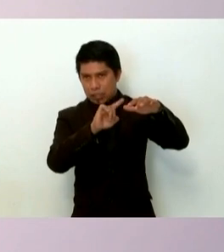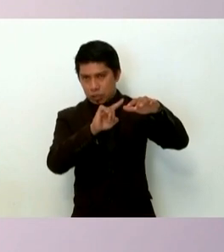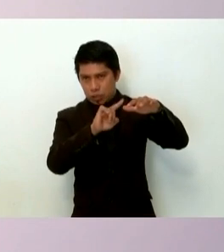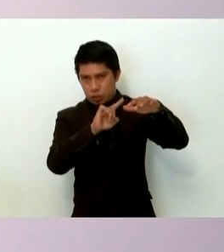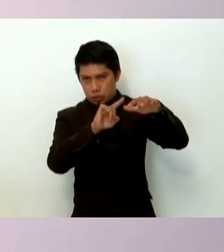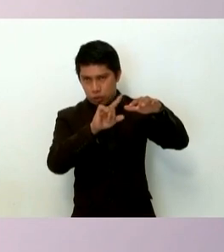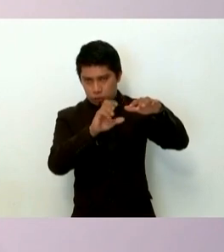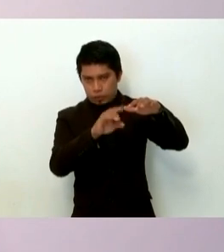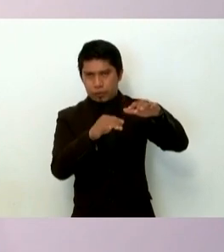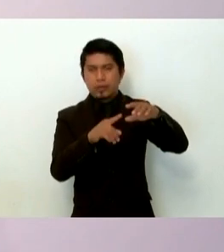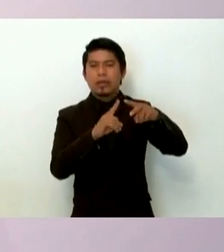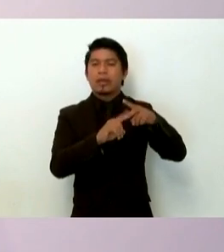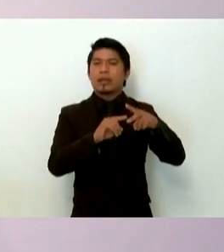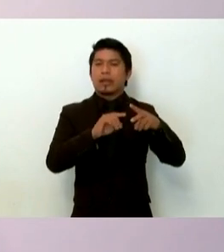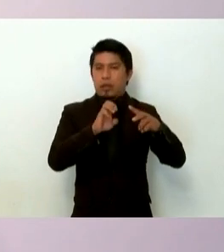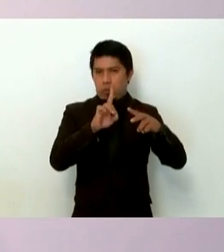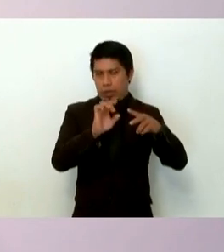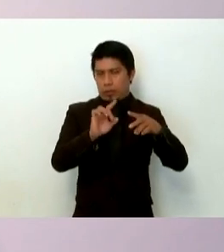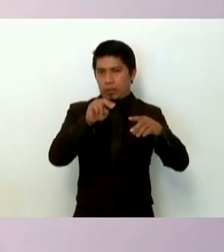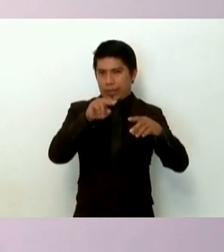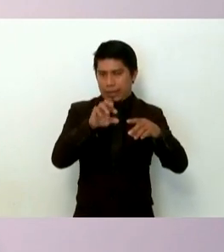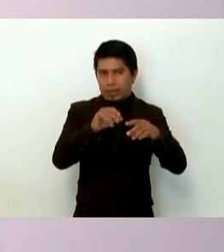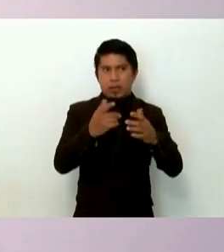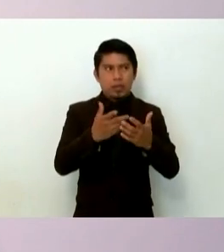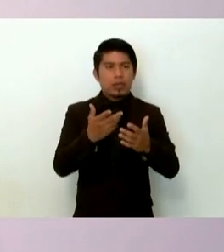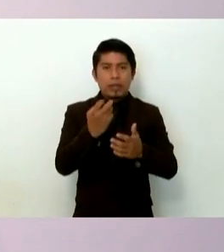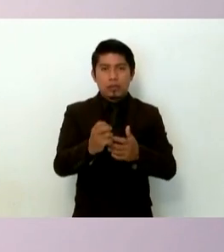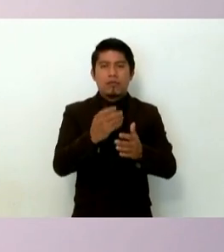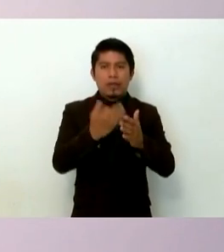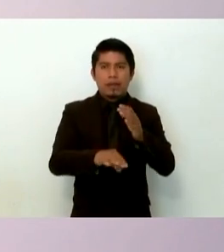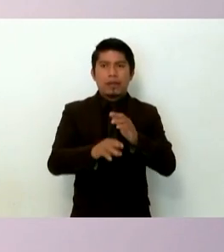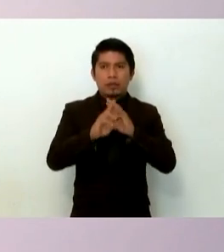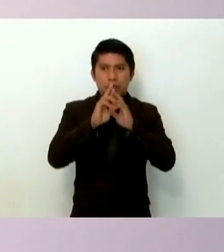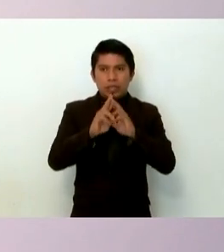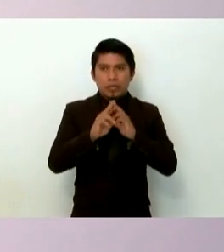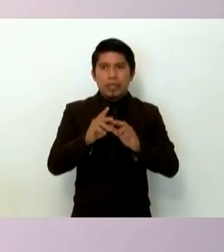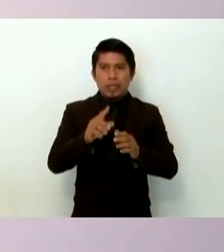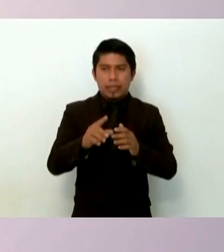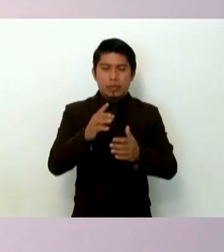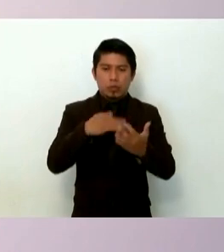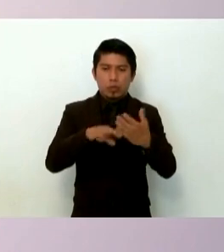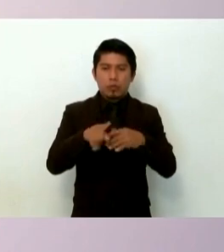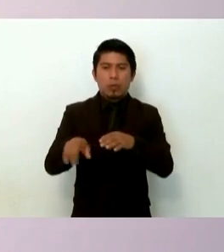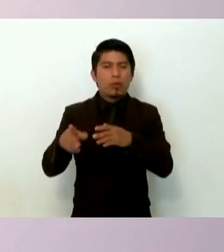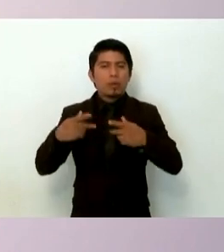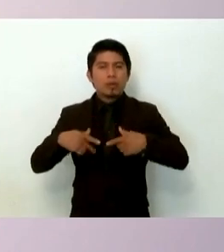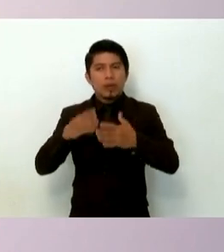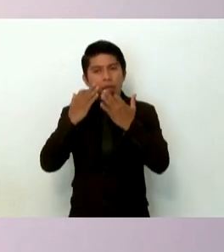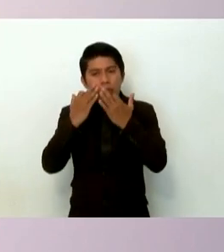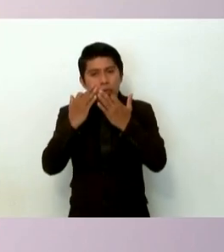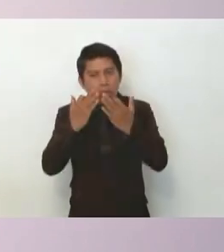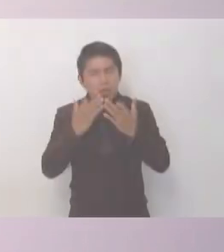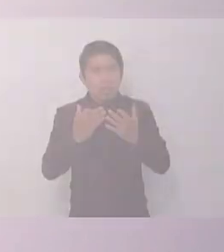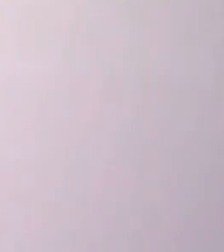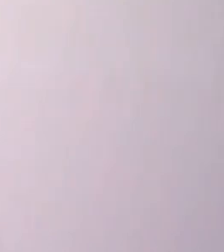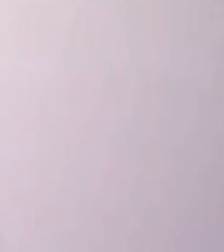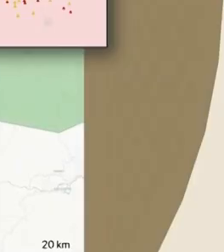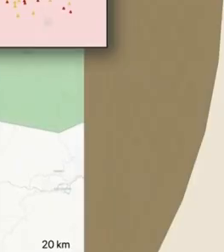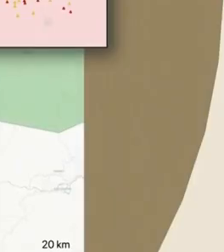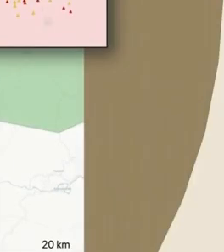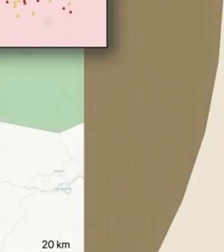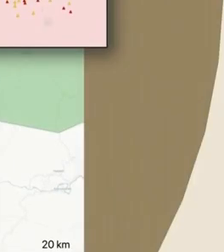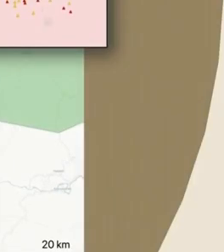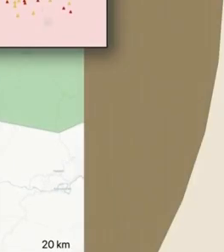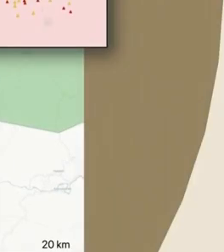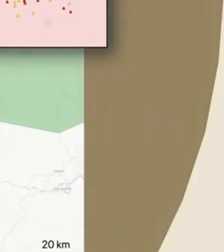Neri y esto pues no fue el resultado de la información que se recupera por testimonios sino también que hacemos un